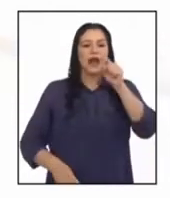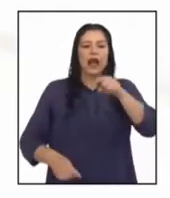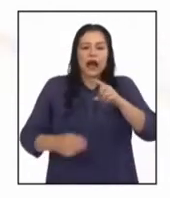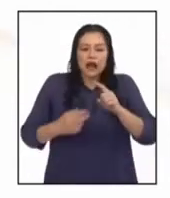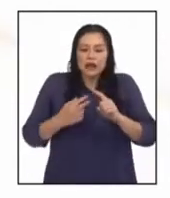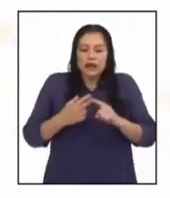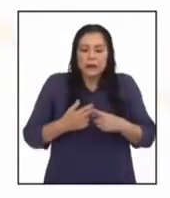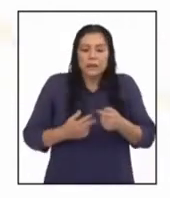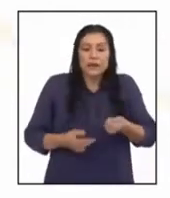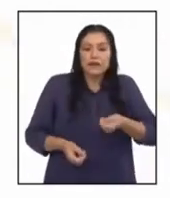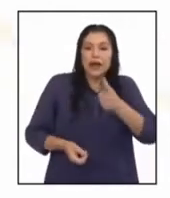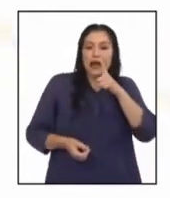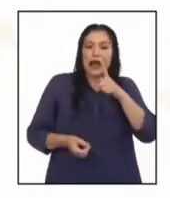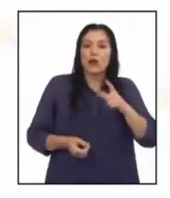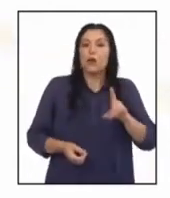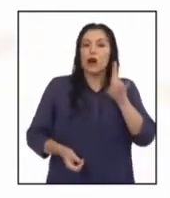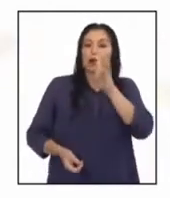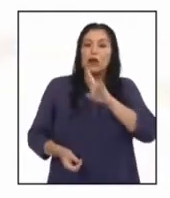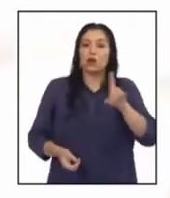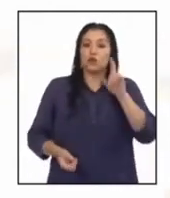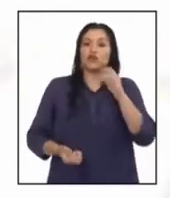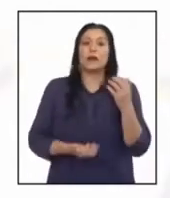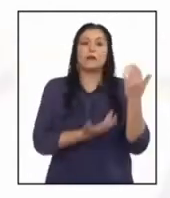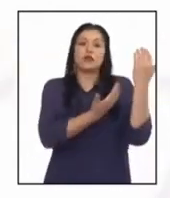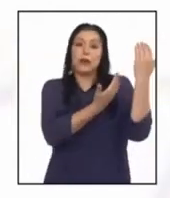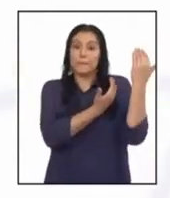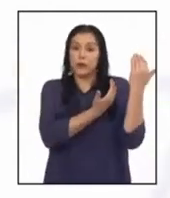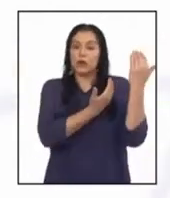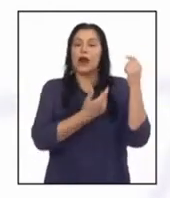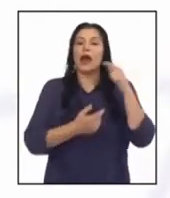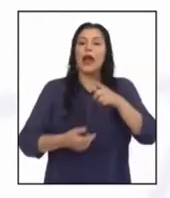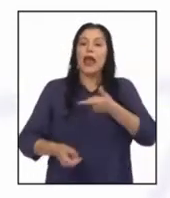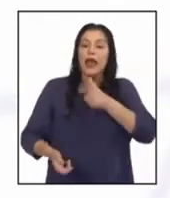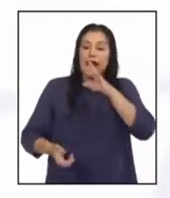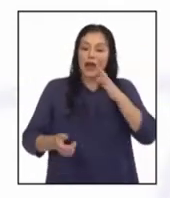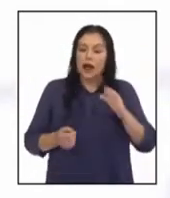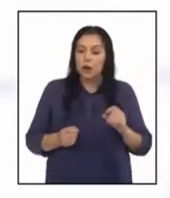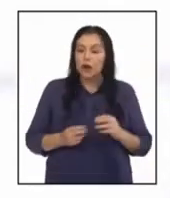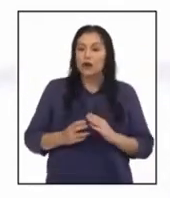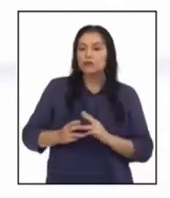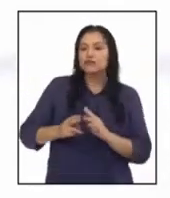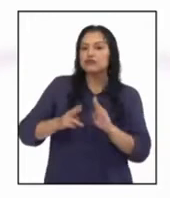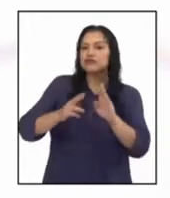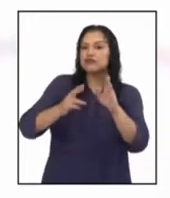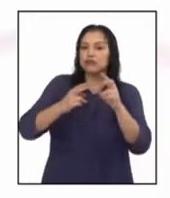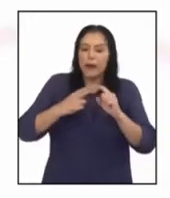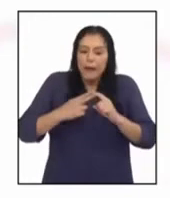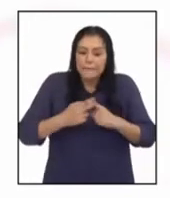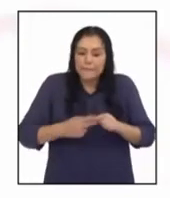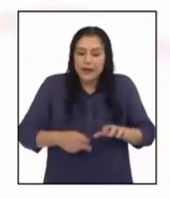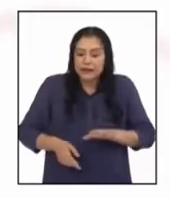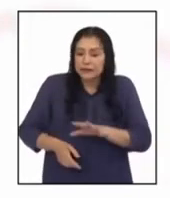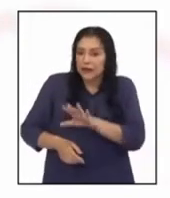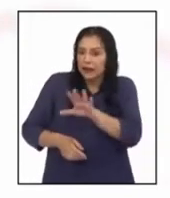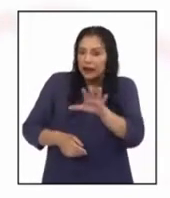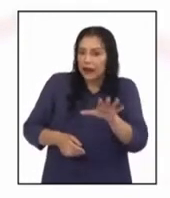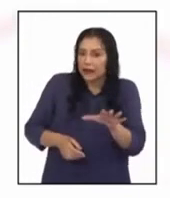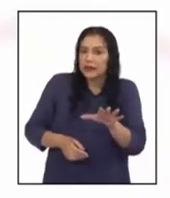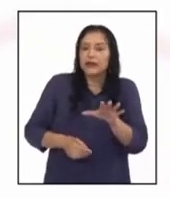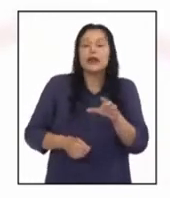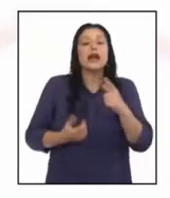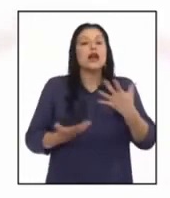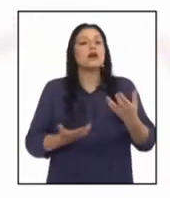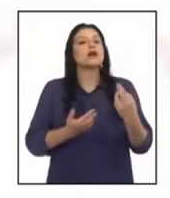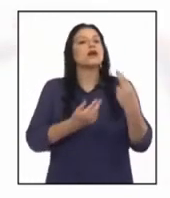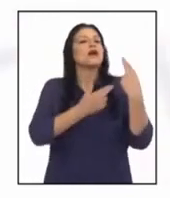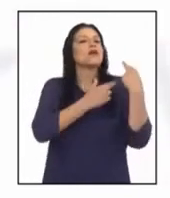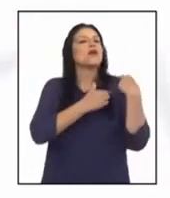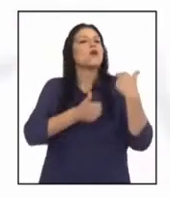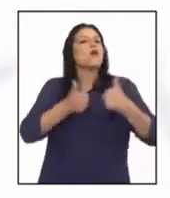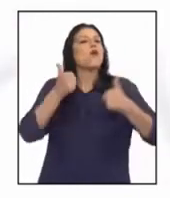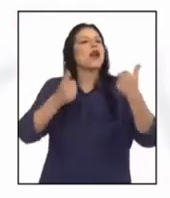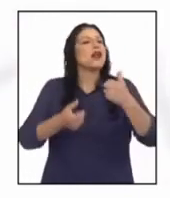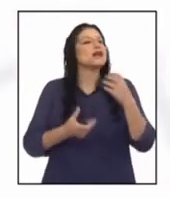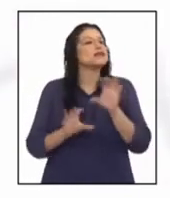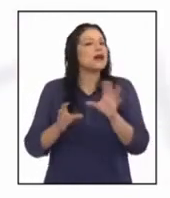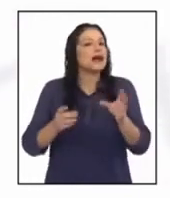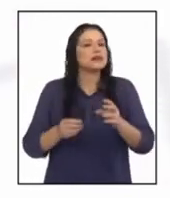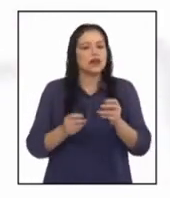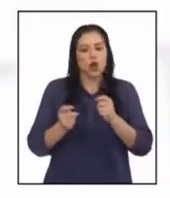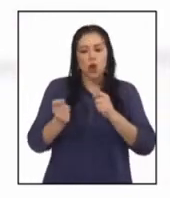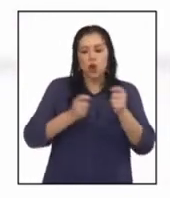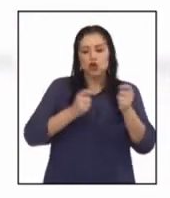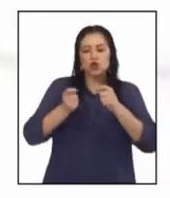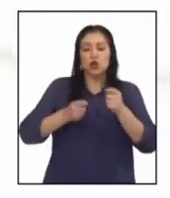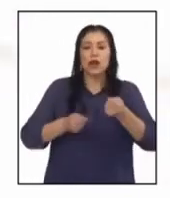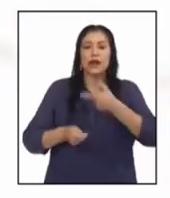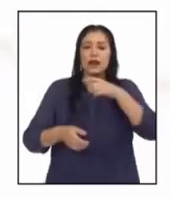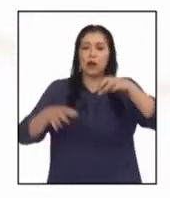nace el agua que consumimos en Piura. El agua que llega a la ciudad de Piura nace en estos ecosistemas, los cuales cumplen la función de regular el